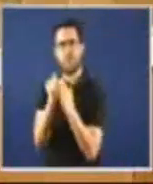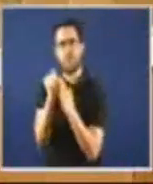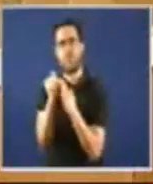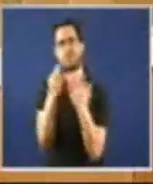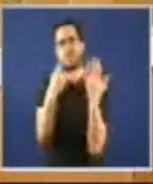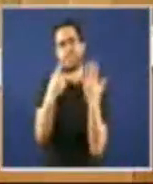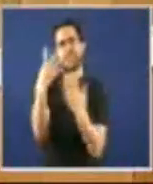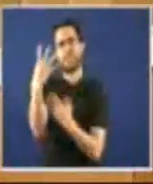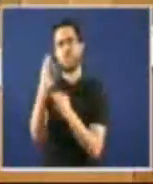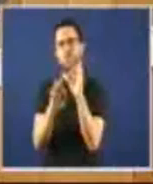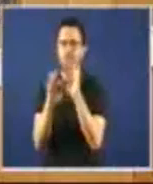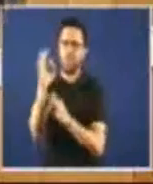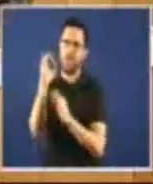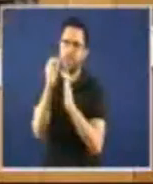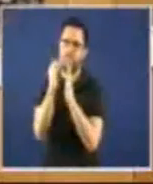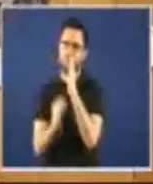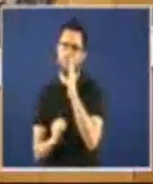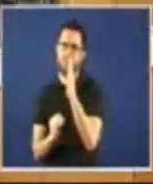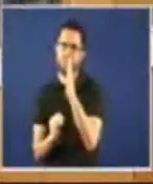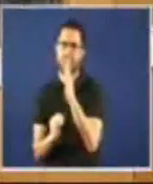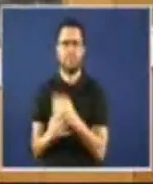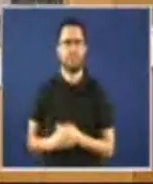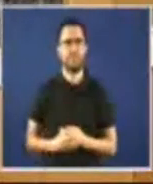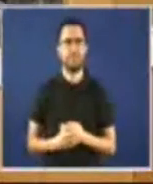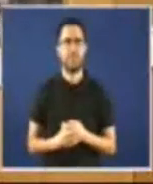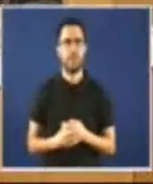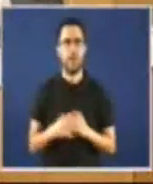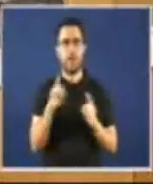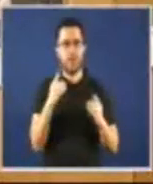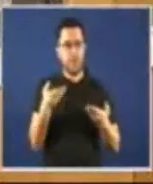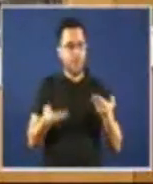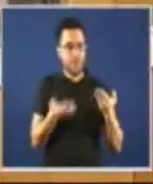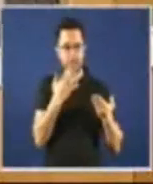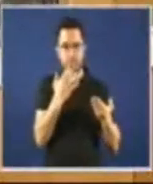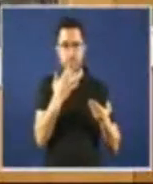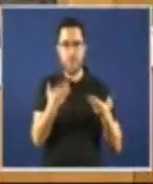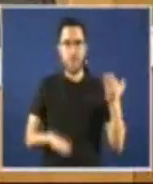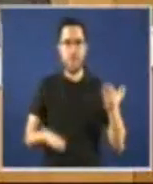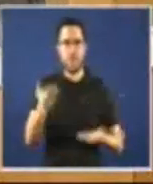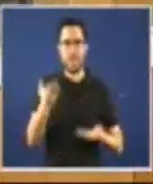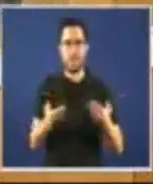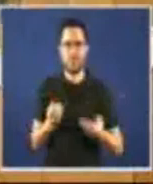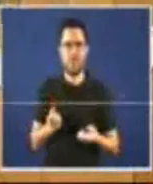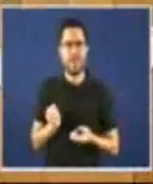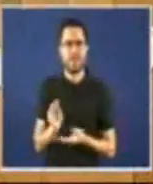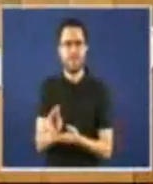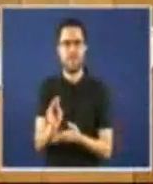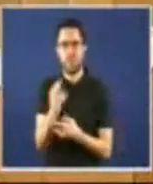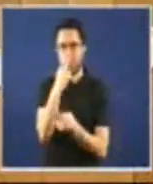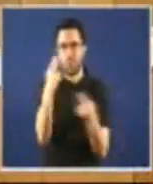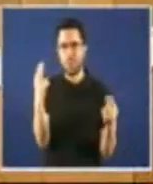64%. Se comparamos ese investimento público previsto para o 14 cos